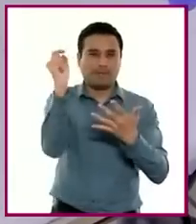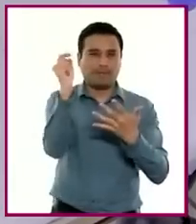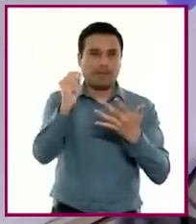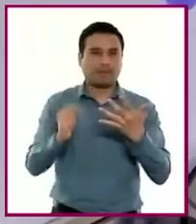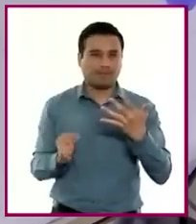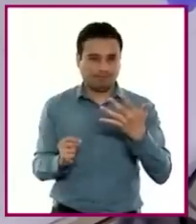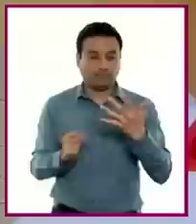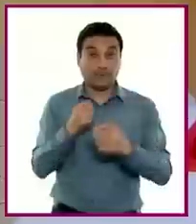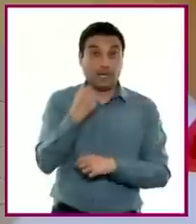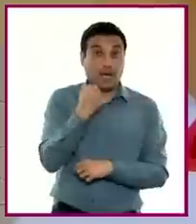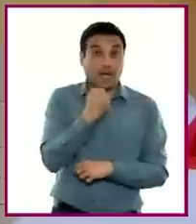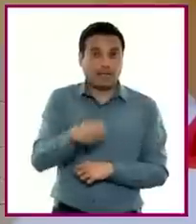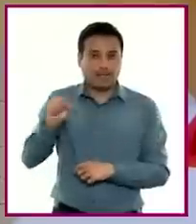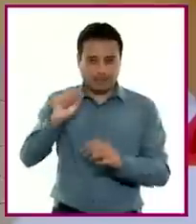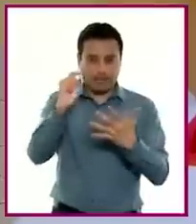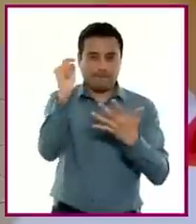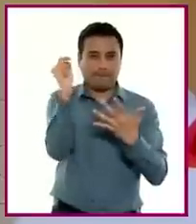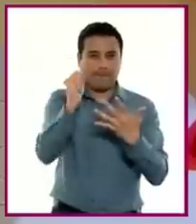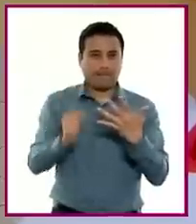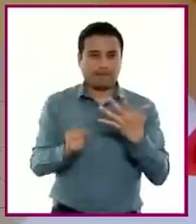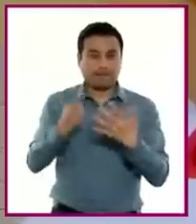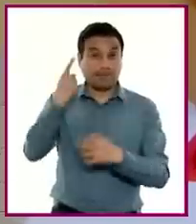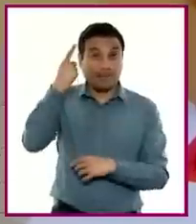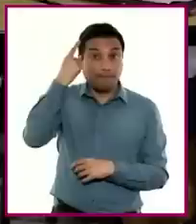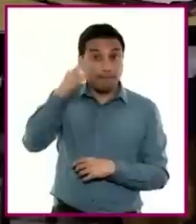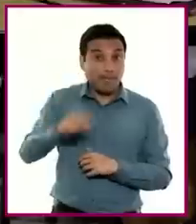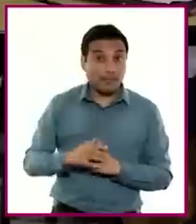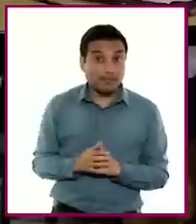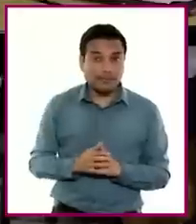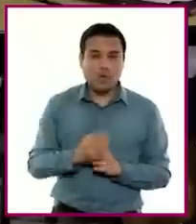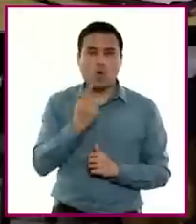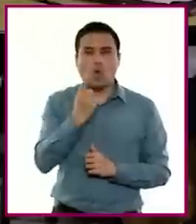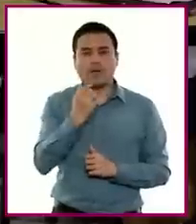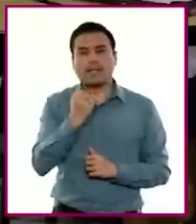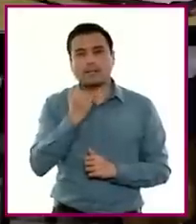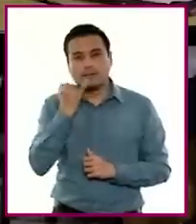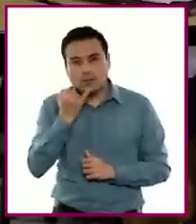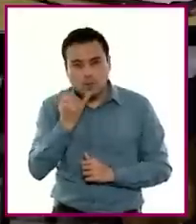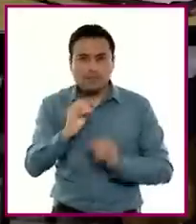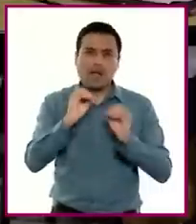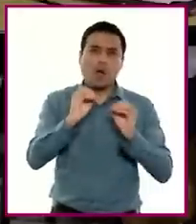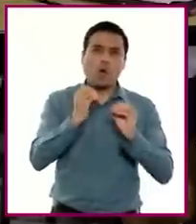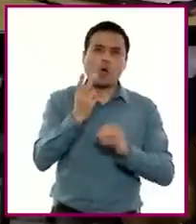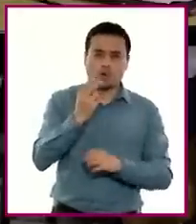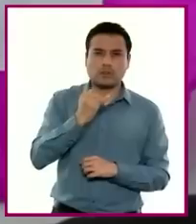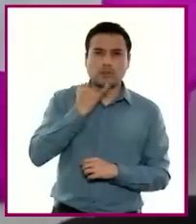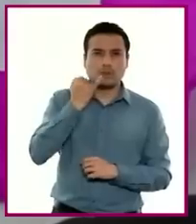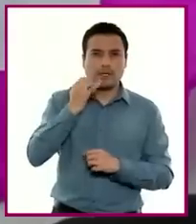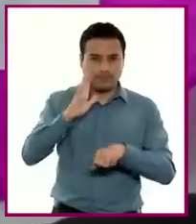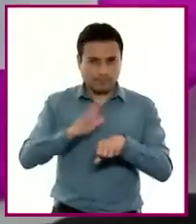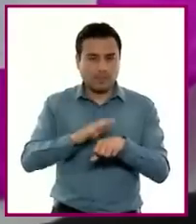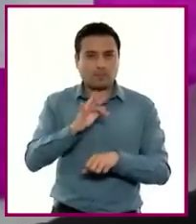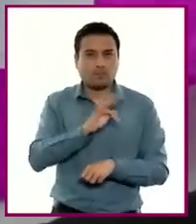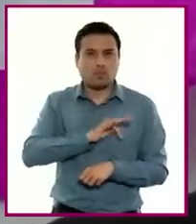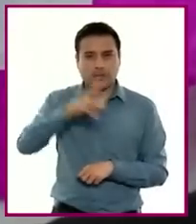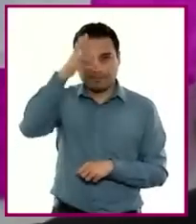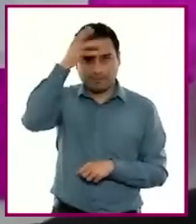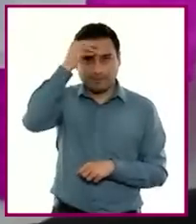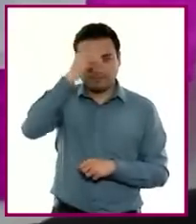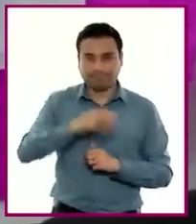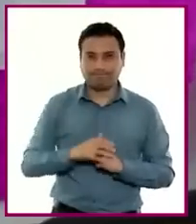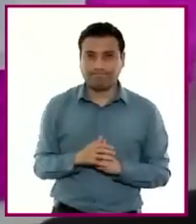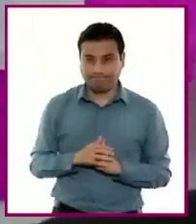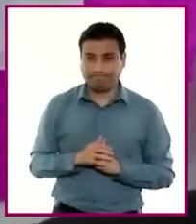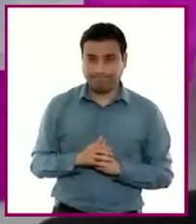habilidades para que utilicen una o más lenguas dependiendo de su contexto sociolingüístico para satisfacer